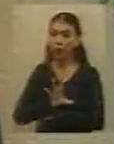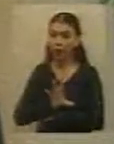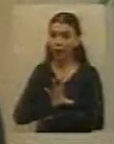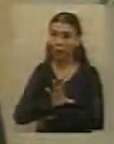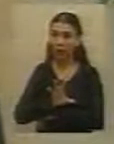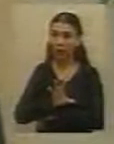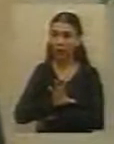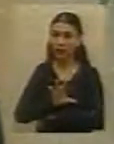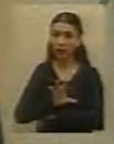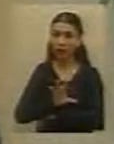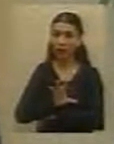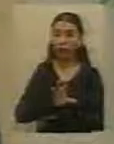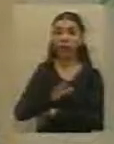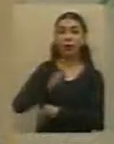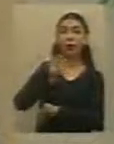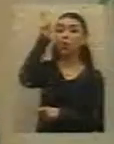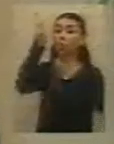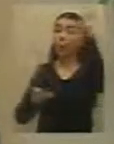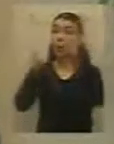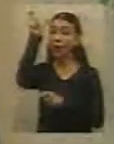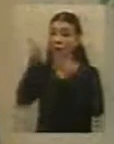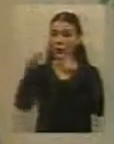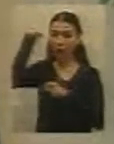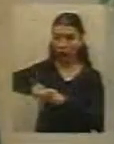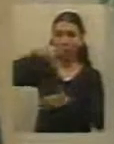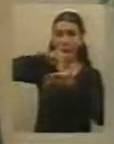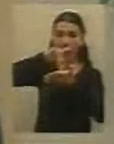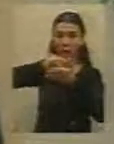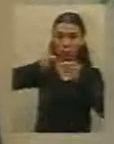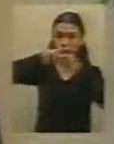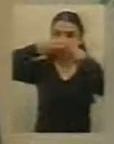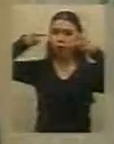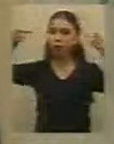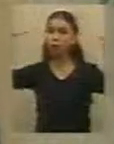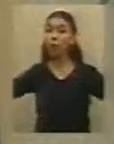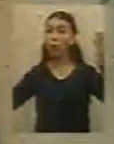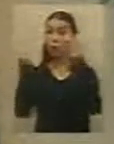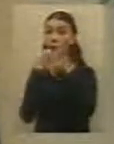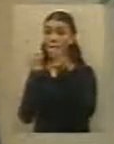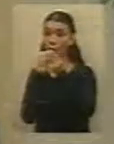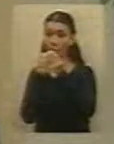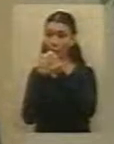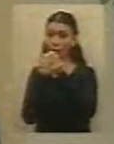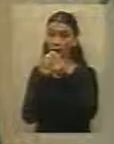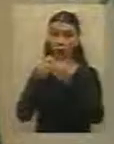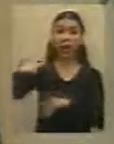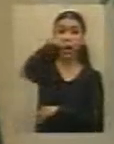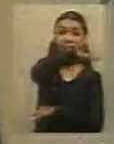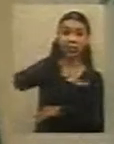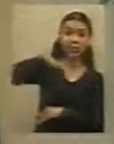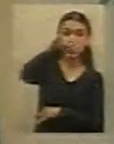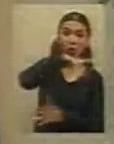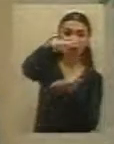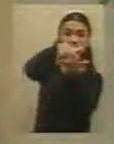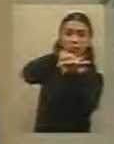crecimiento de Perico hacia ese sector, con lo cual los arrendatarios tuvieron que dejar esas tierras para que se